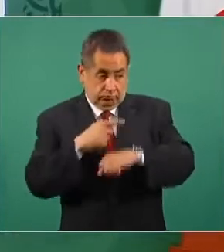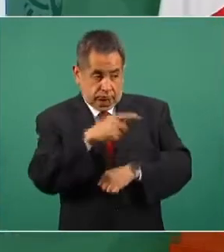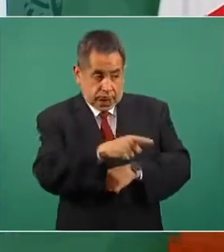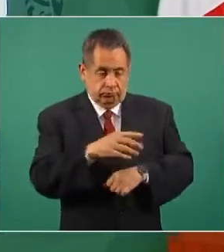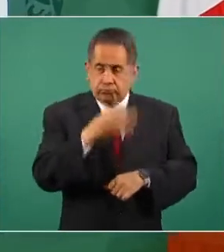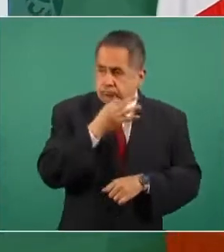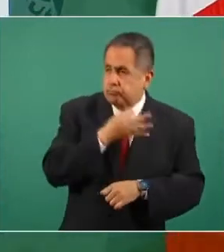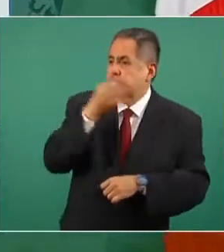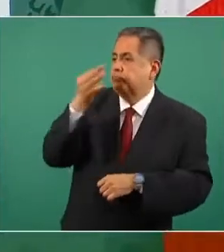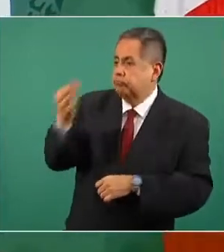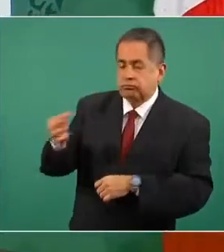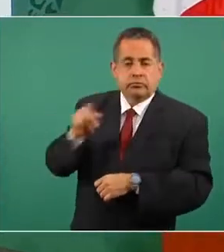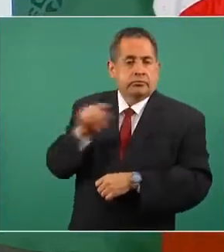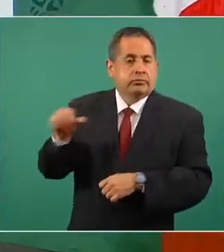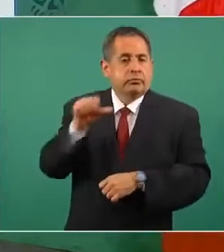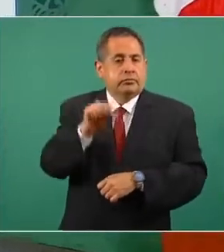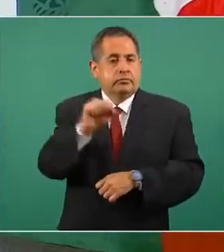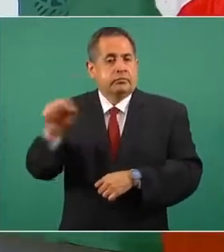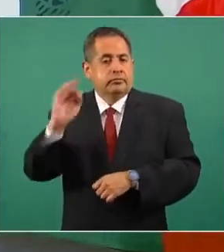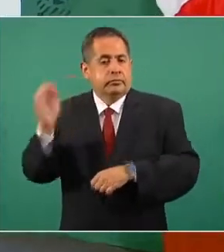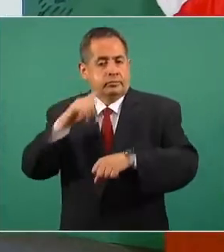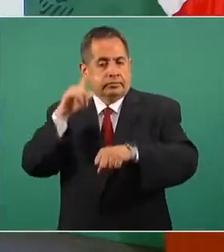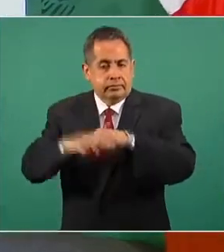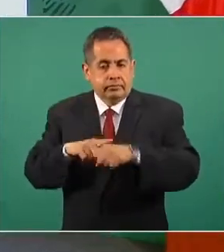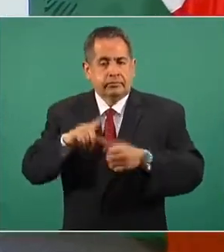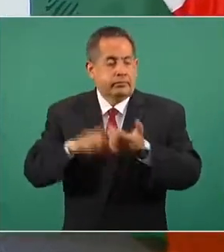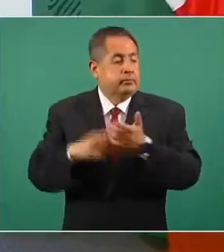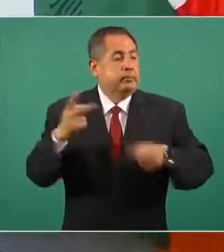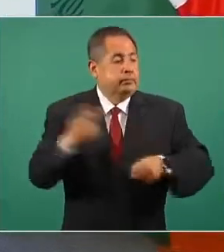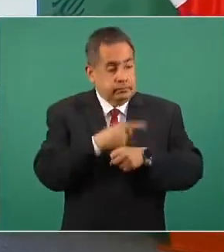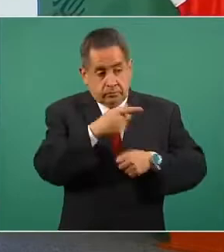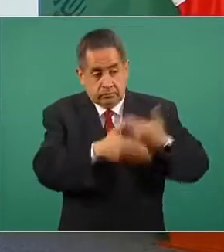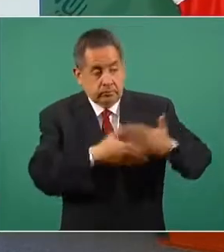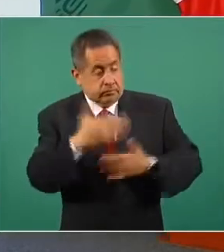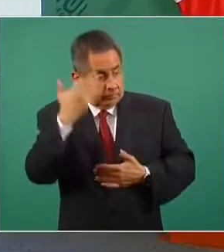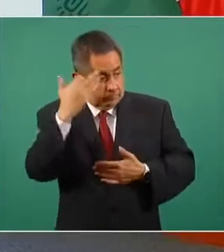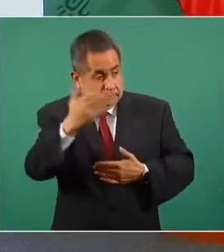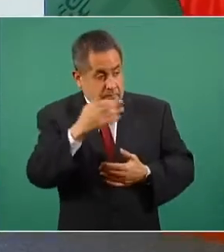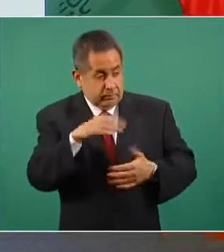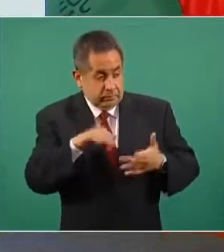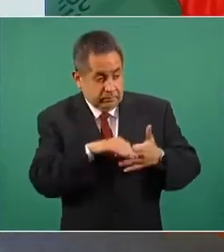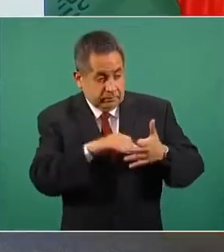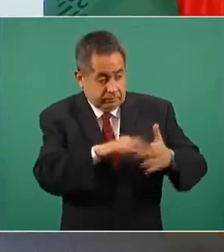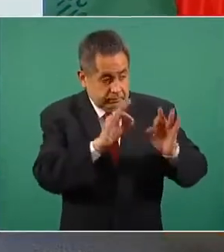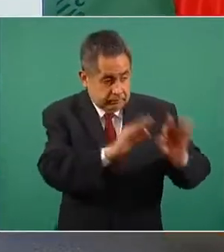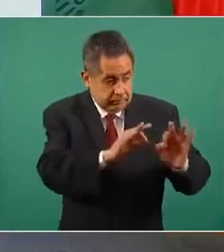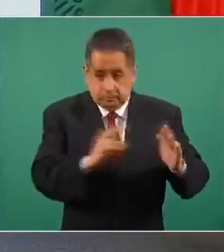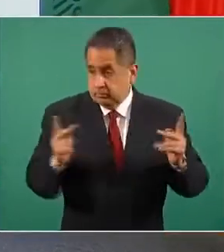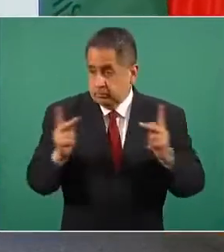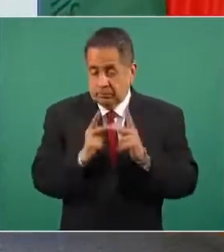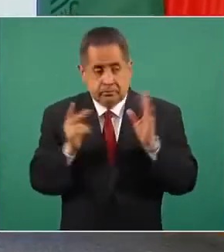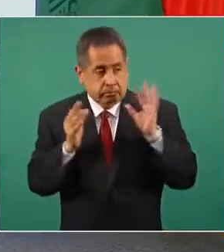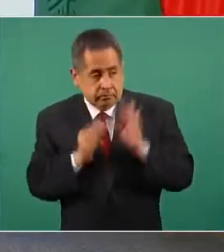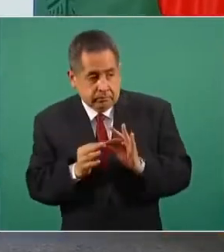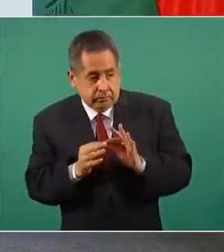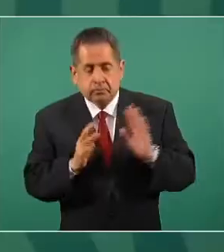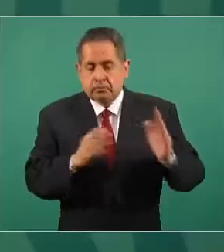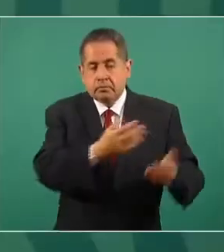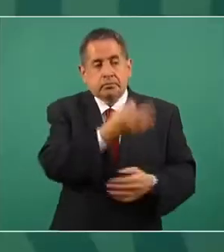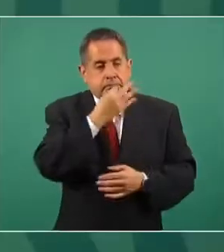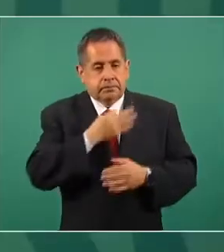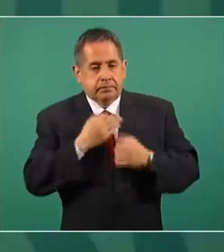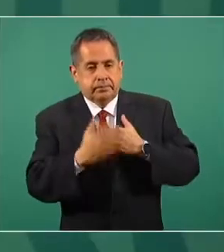informar a la Secretaría de Salud Federal sobre su seguimiento con la periodicidad que la propia dependencia establezca.